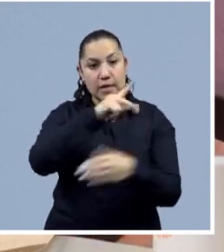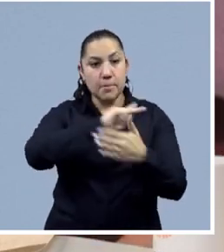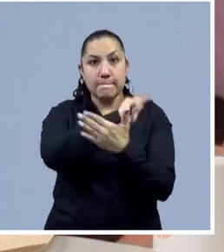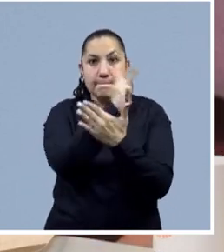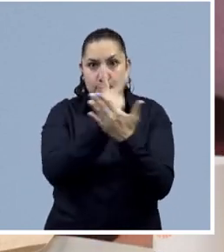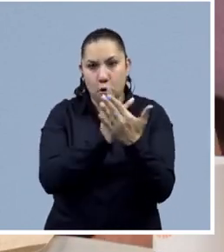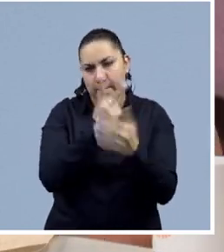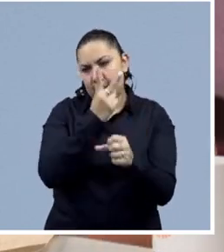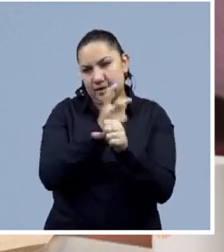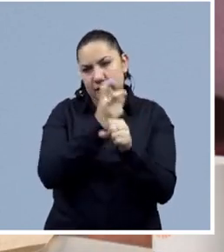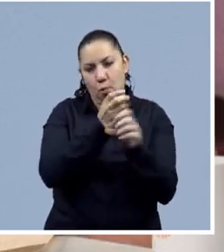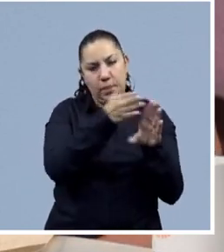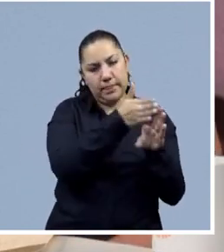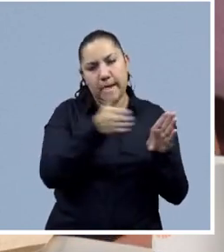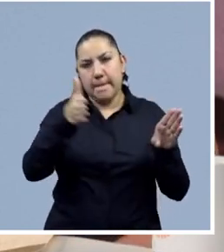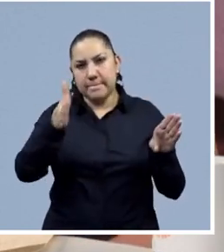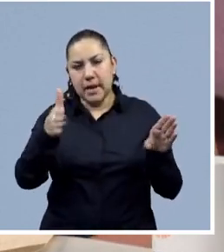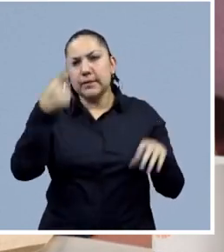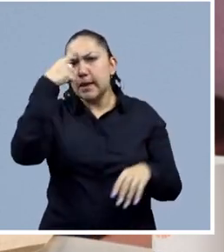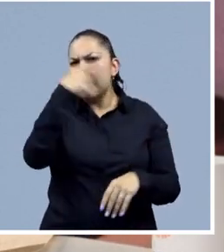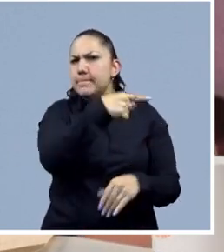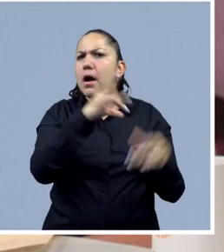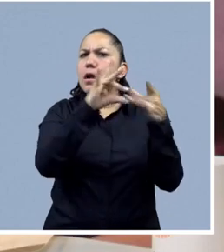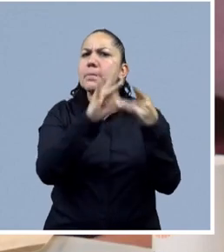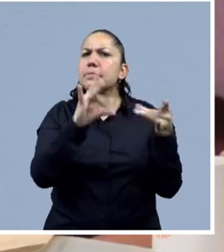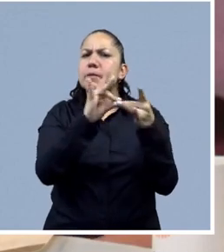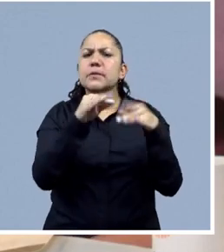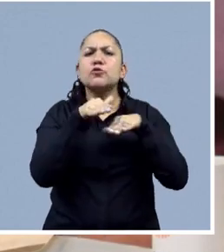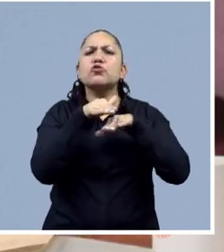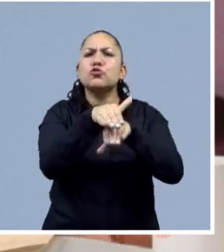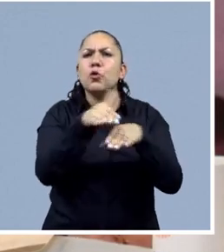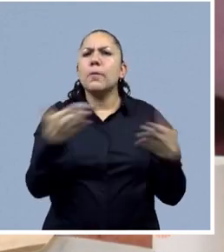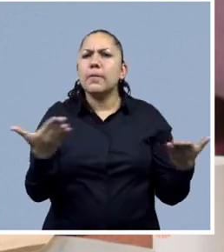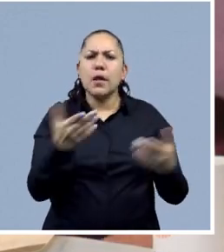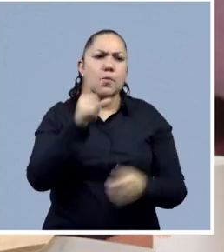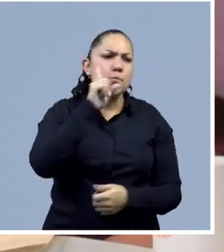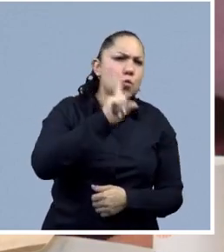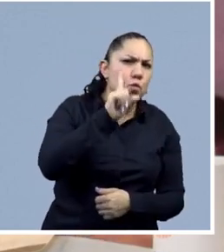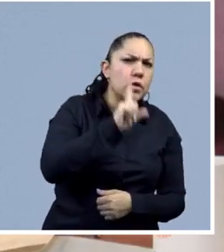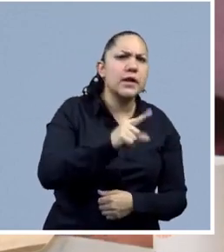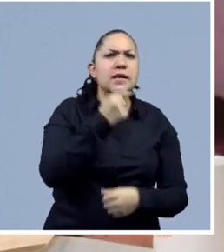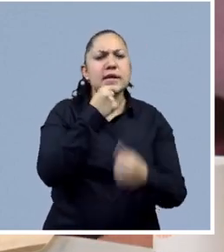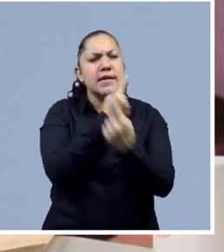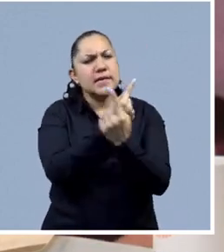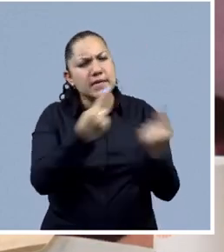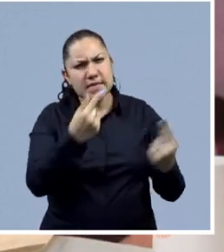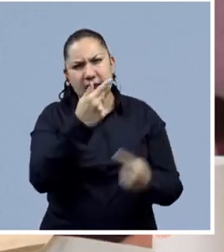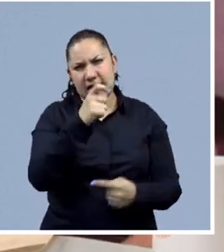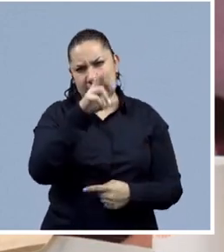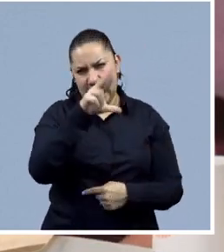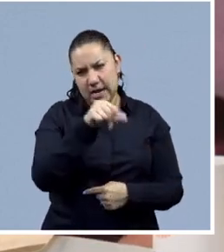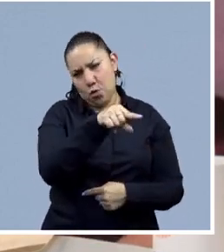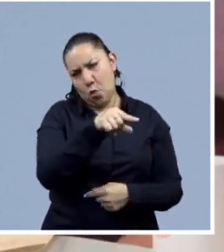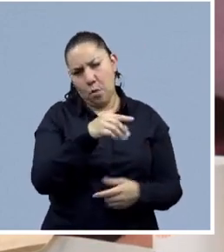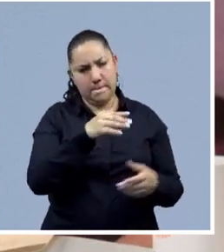ver la segunda parte de nuestro reportaje donde Viri nos va a hablar sobre el panorama actual que se vive sobre la violencia de género que principalmente